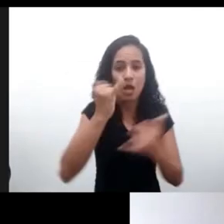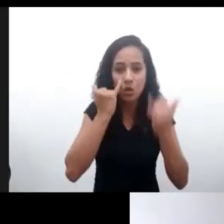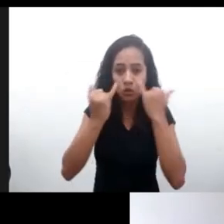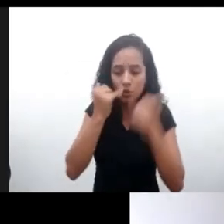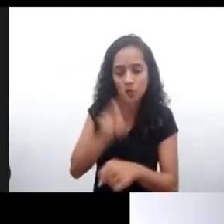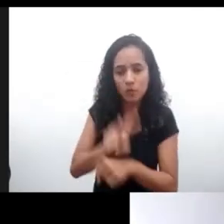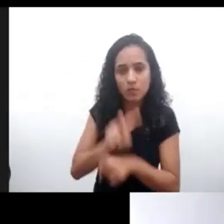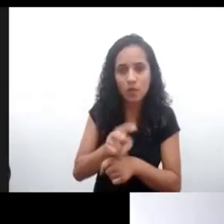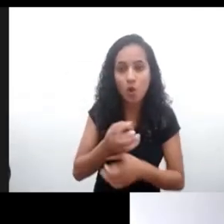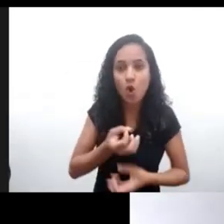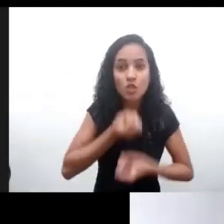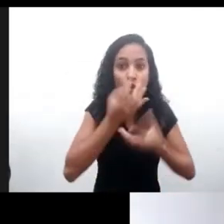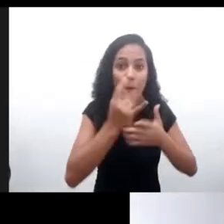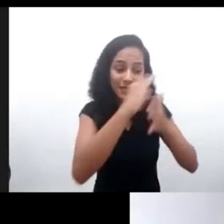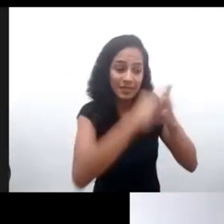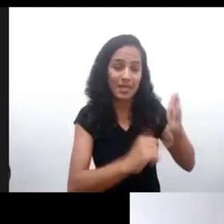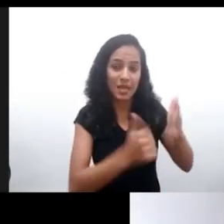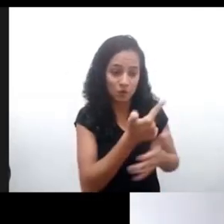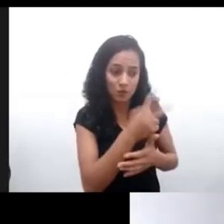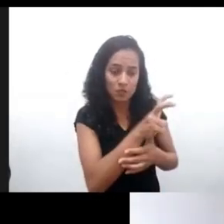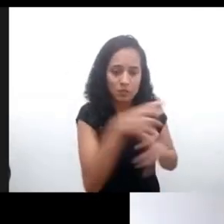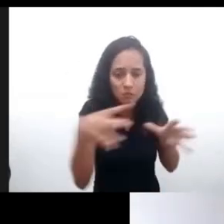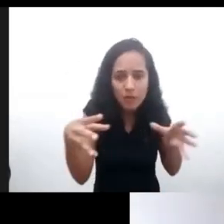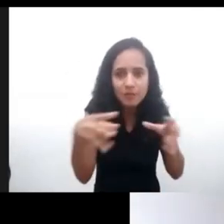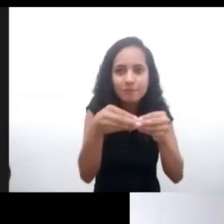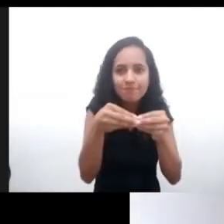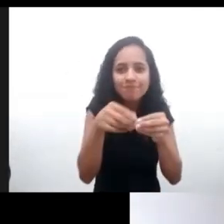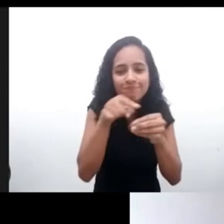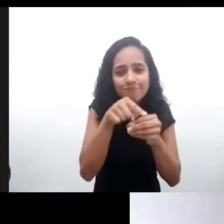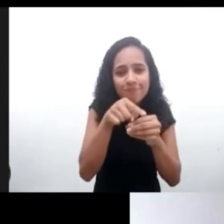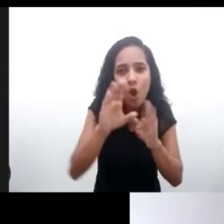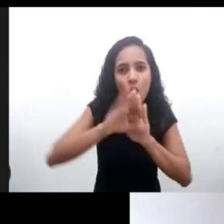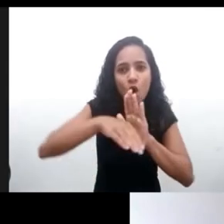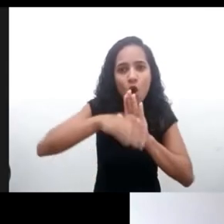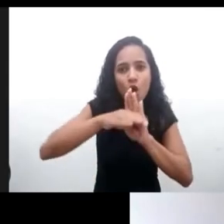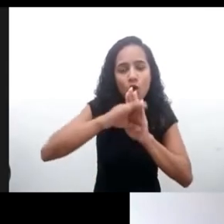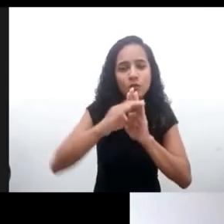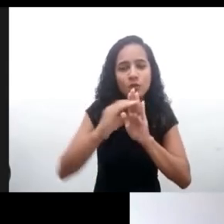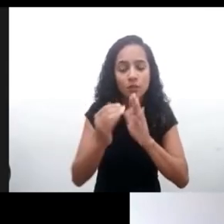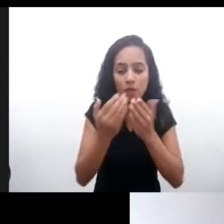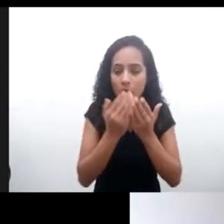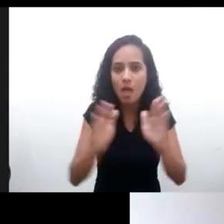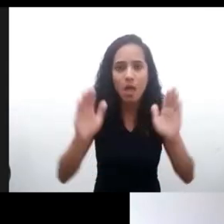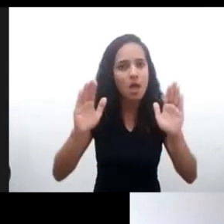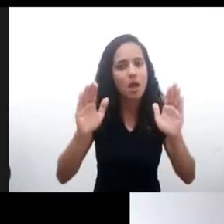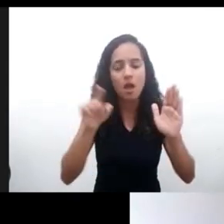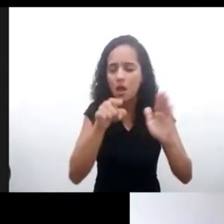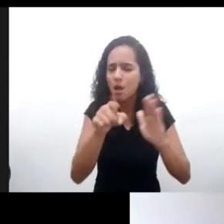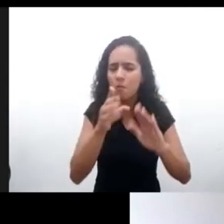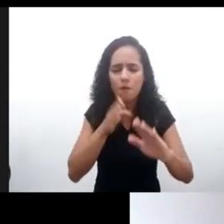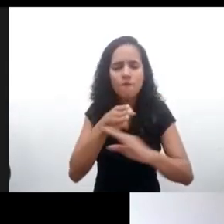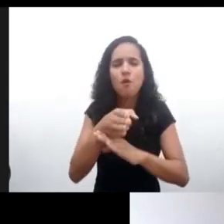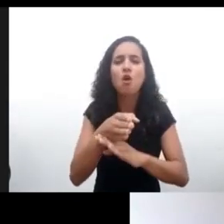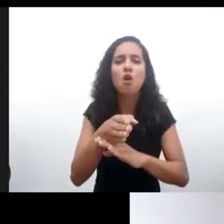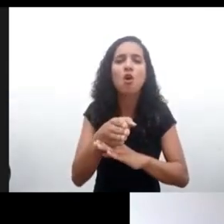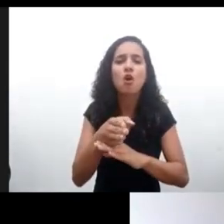de la Protección de Datos. Yo pienso que la observación ayuda a entender y llenar este concepto que es muy abierto para el